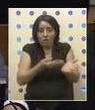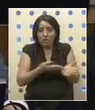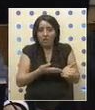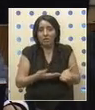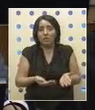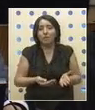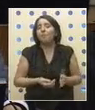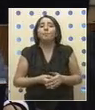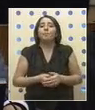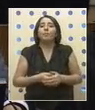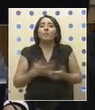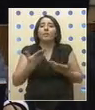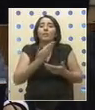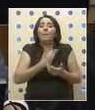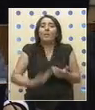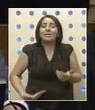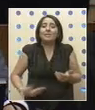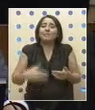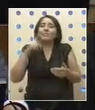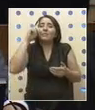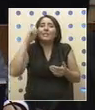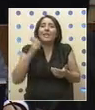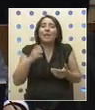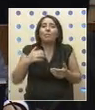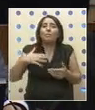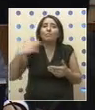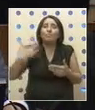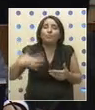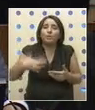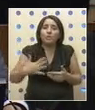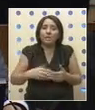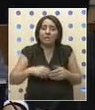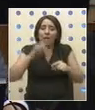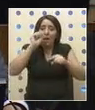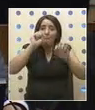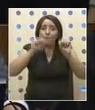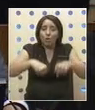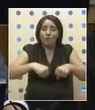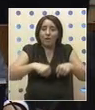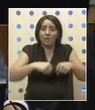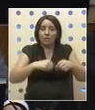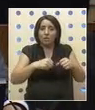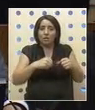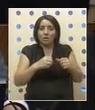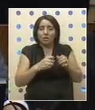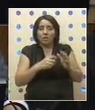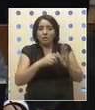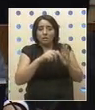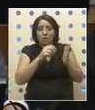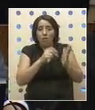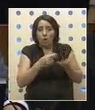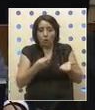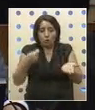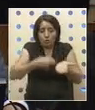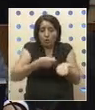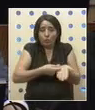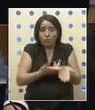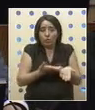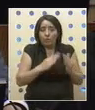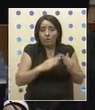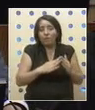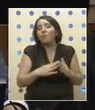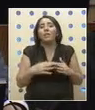Por lo tanto, presidente, creemos que es fundamental, independiente de la aprobación de los recursos en el ámbito de vivienda, que es